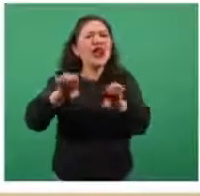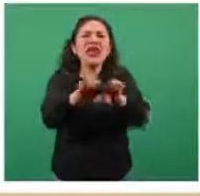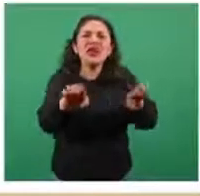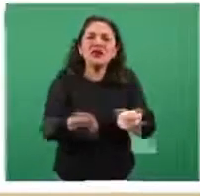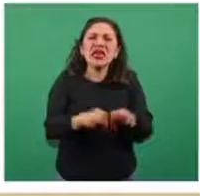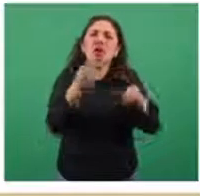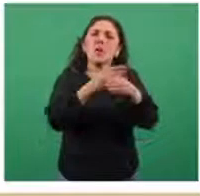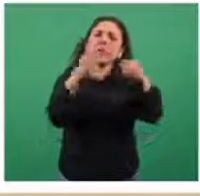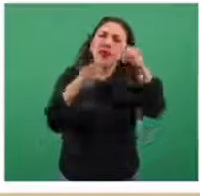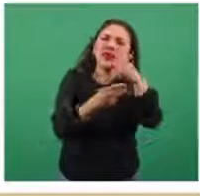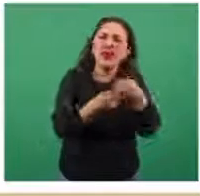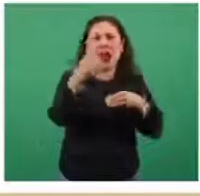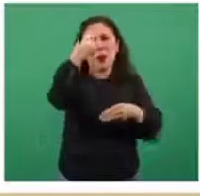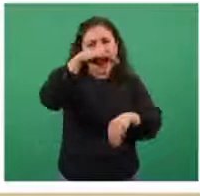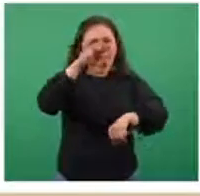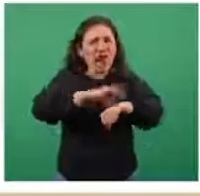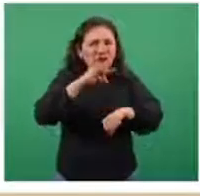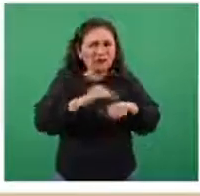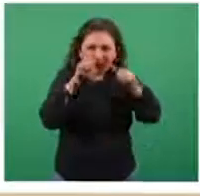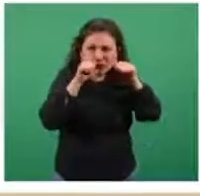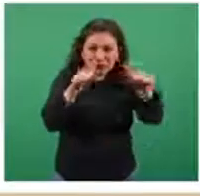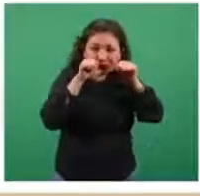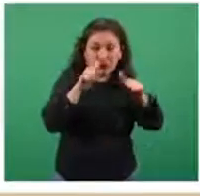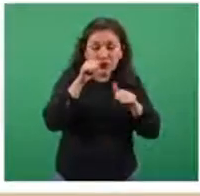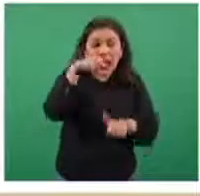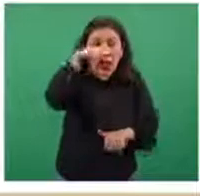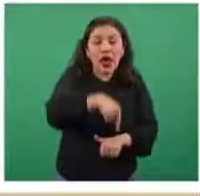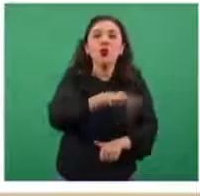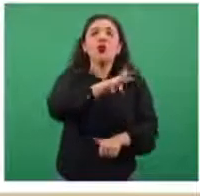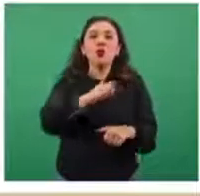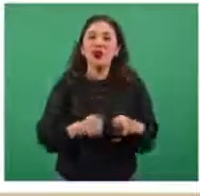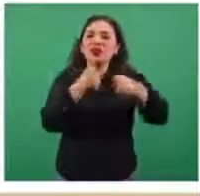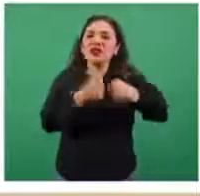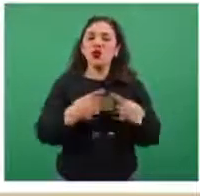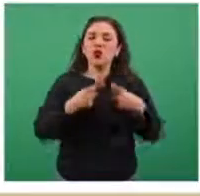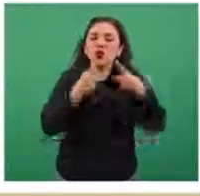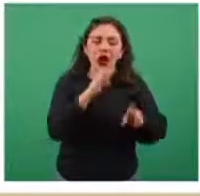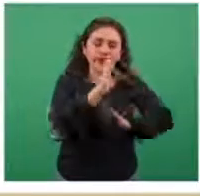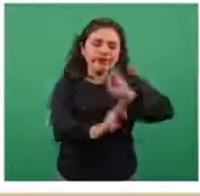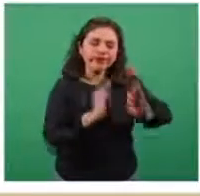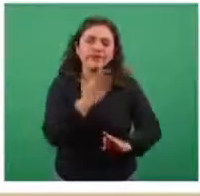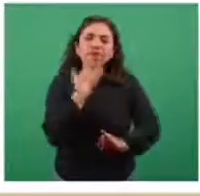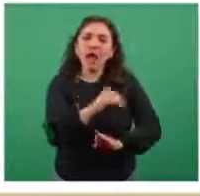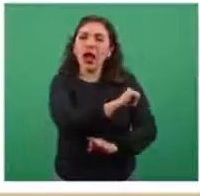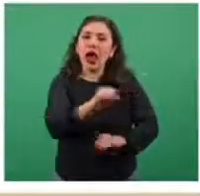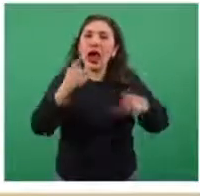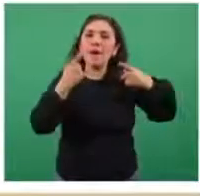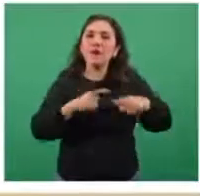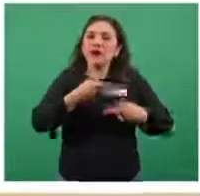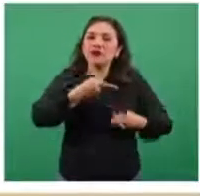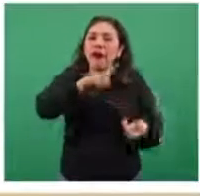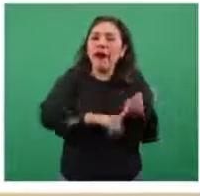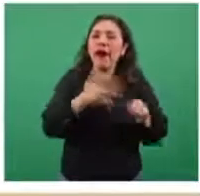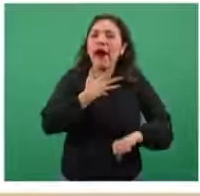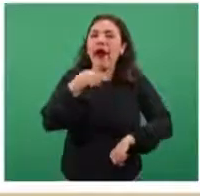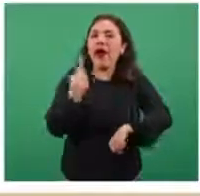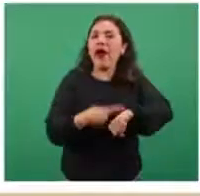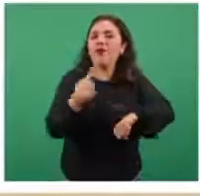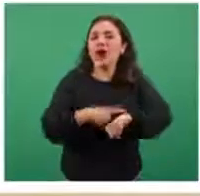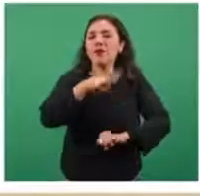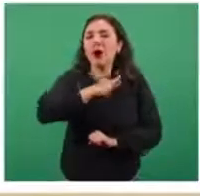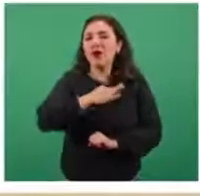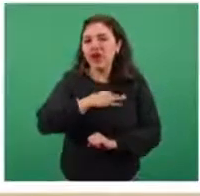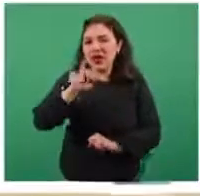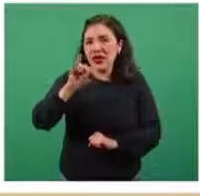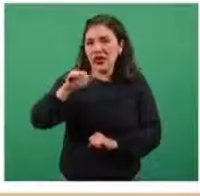clínico y además de insumos para poder asegurar un tratamiento adecuado a las personas que tienen infección respiratoria